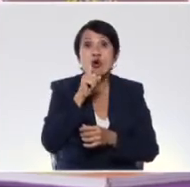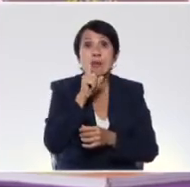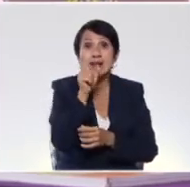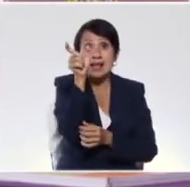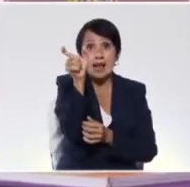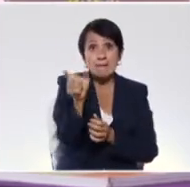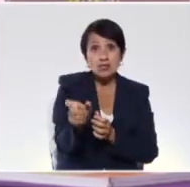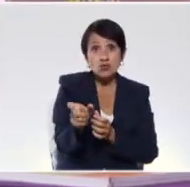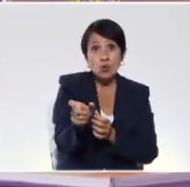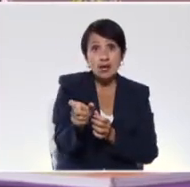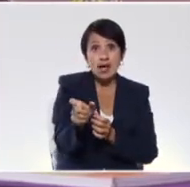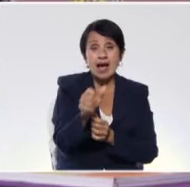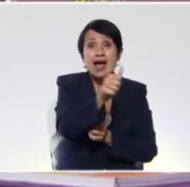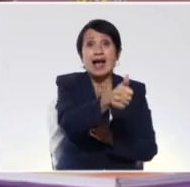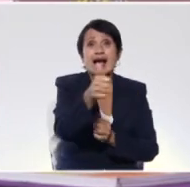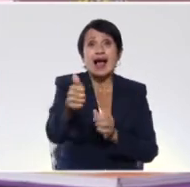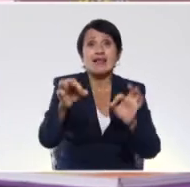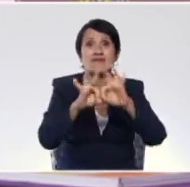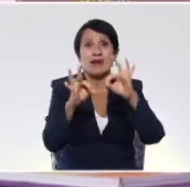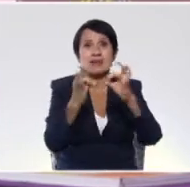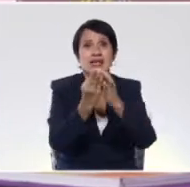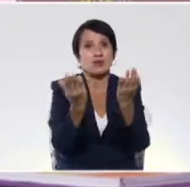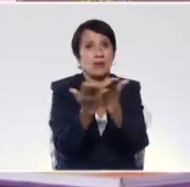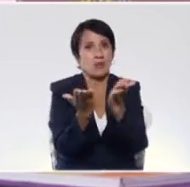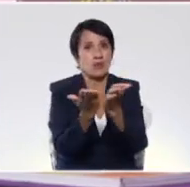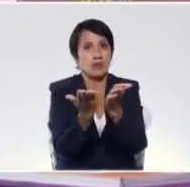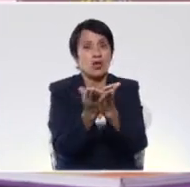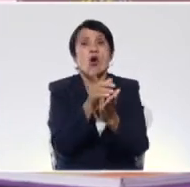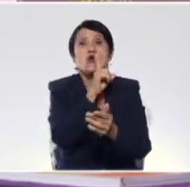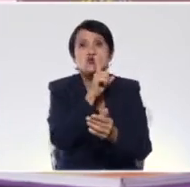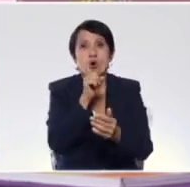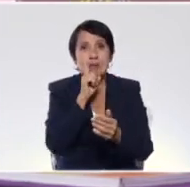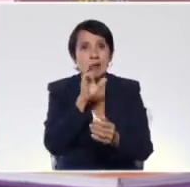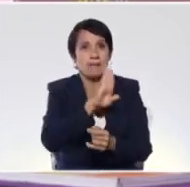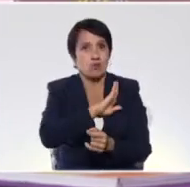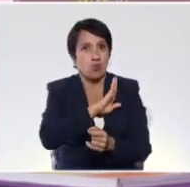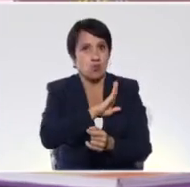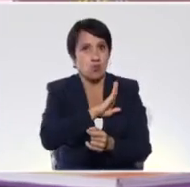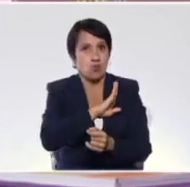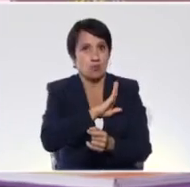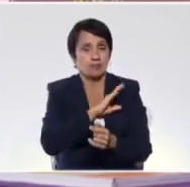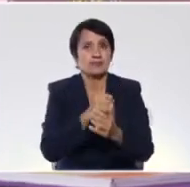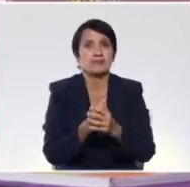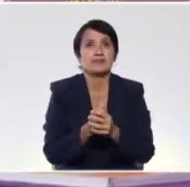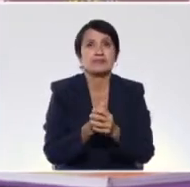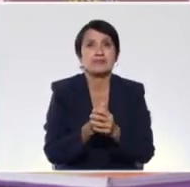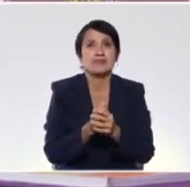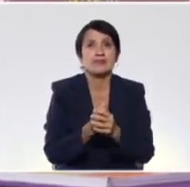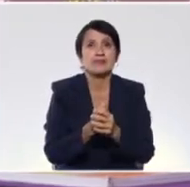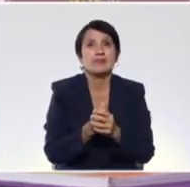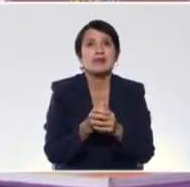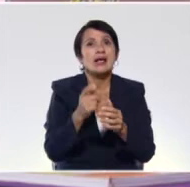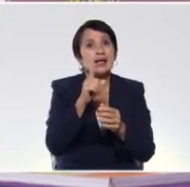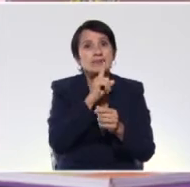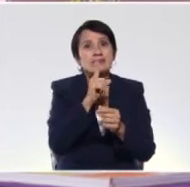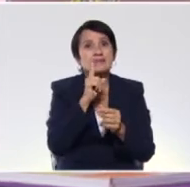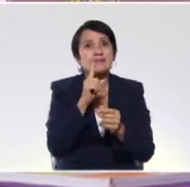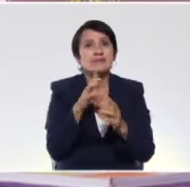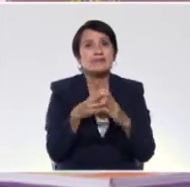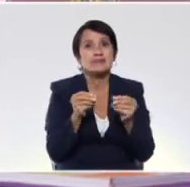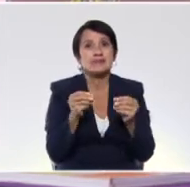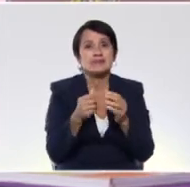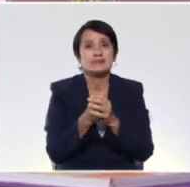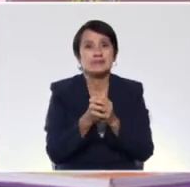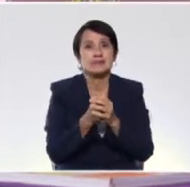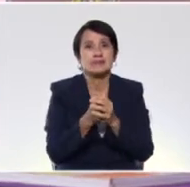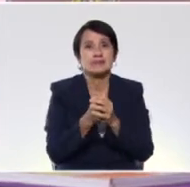de nuestro programa, cada familia, una escuela, son nombres en particulares, ok. Eso es lo que llamamos nosotros